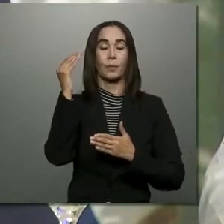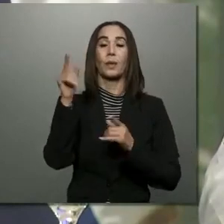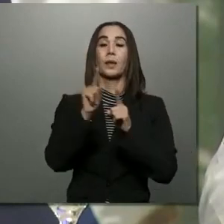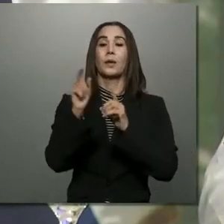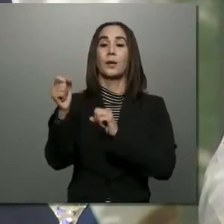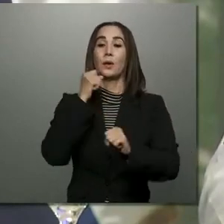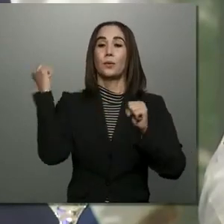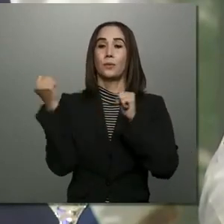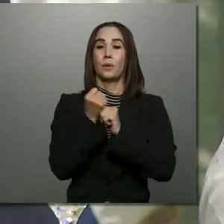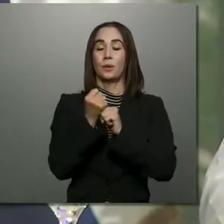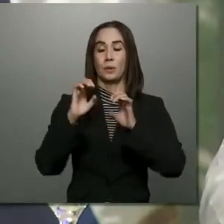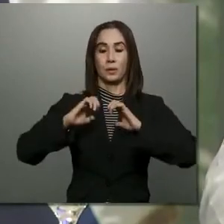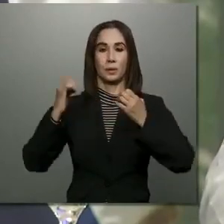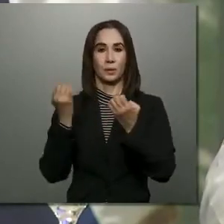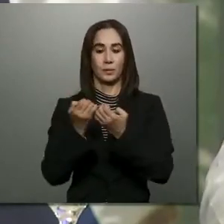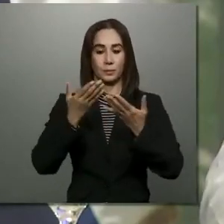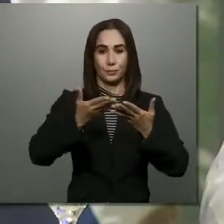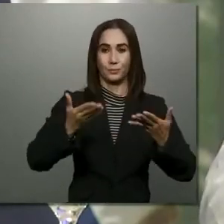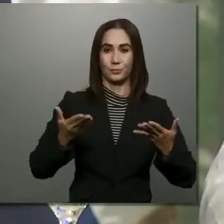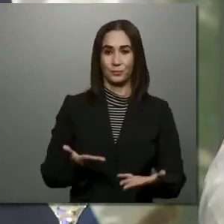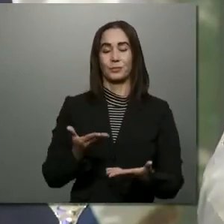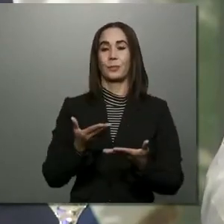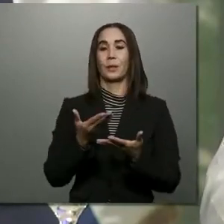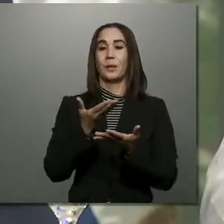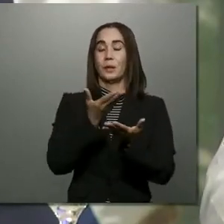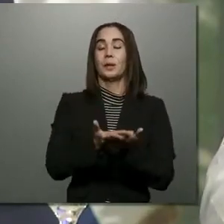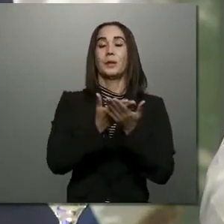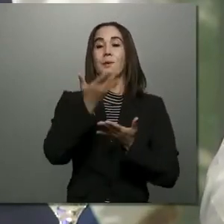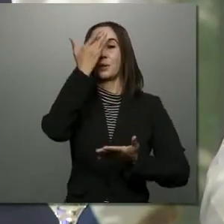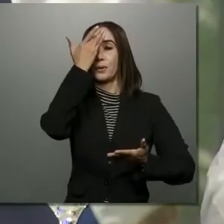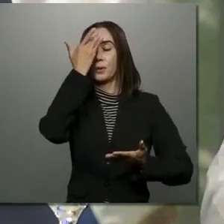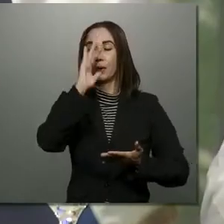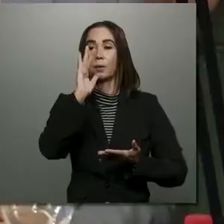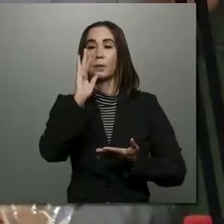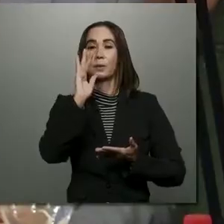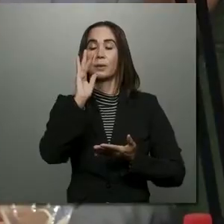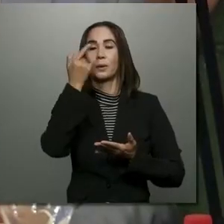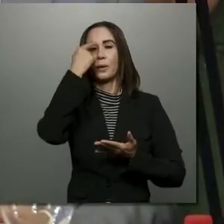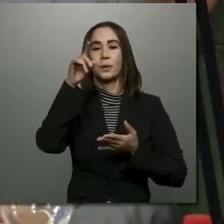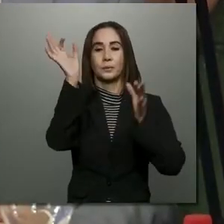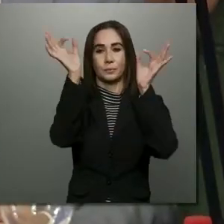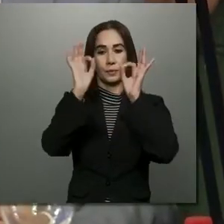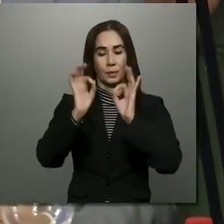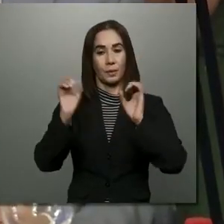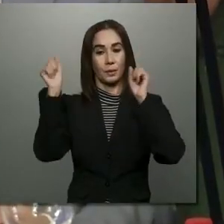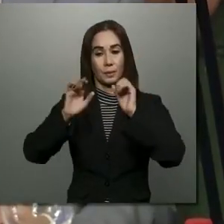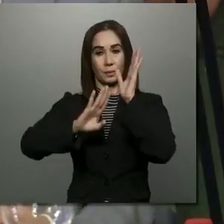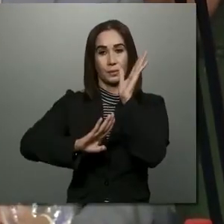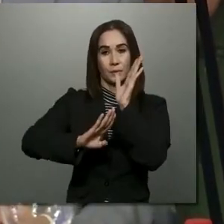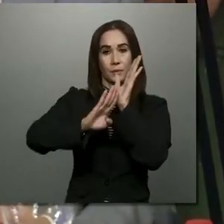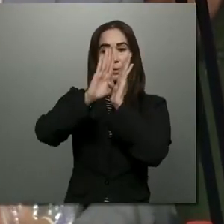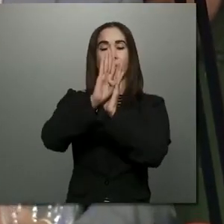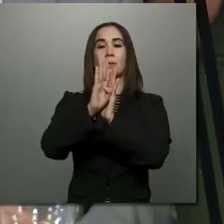fortalecer su equipamiento y sus mecanismos de inteligencia de modo que avancemos hacia